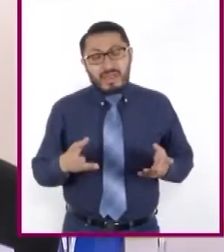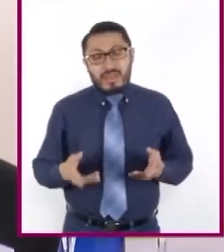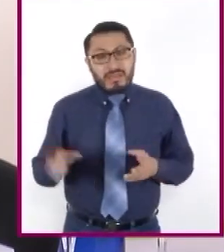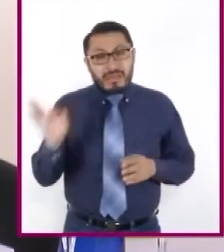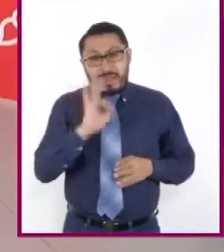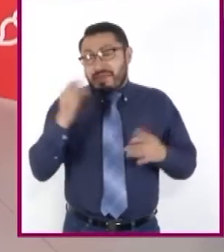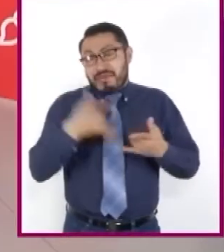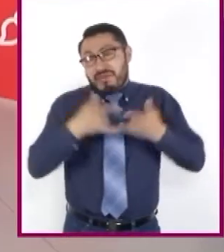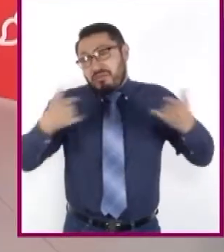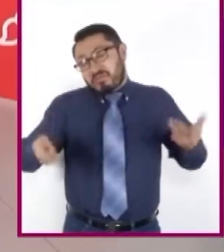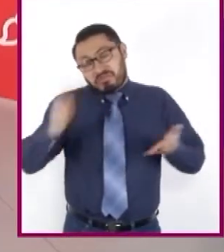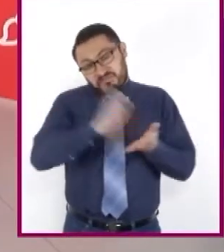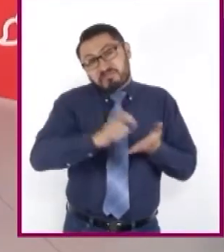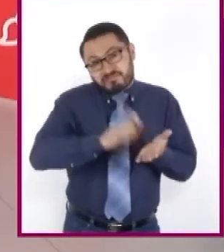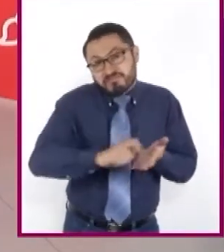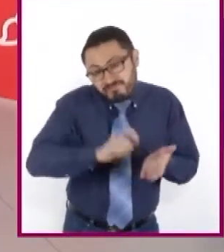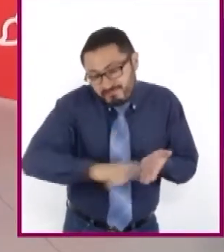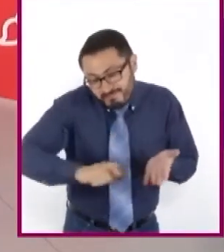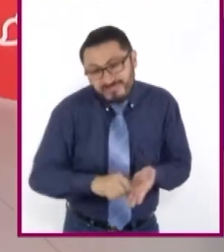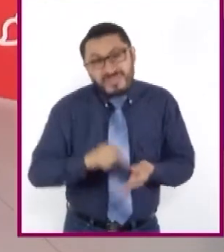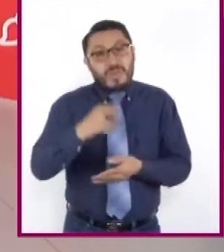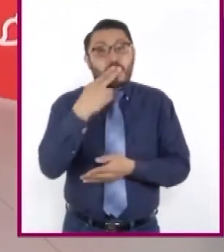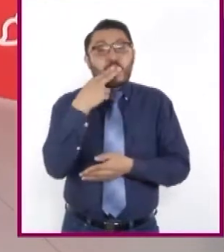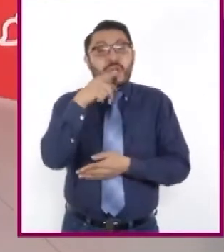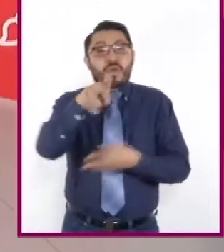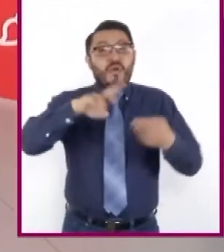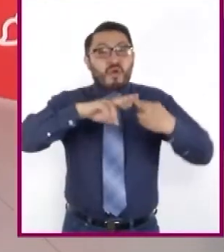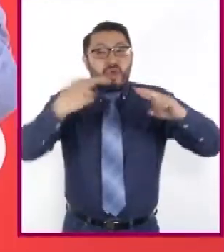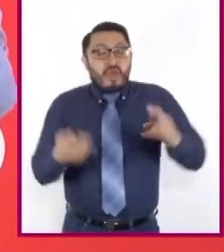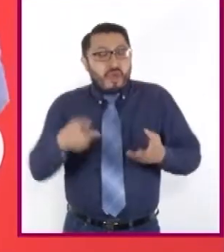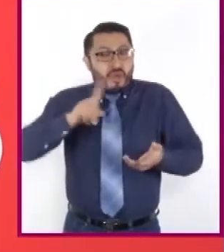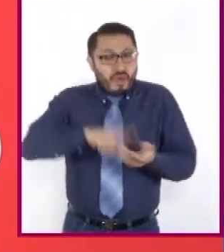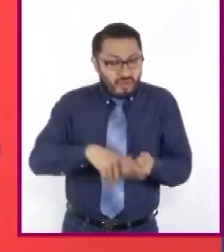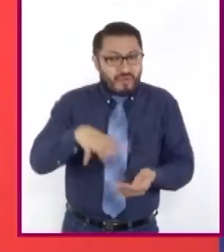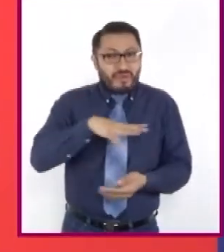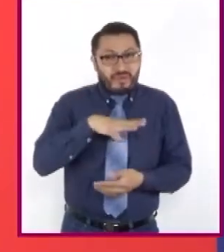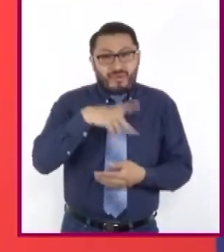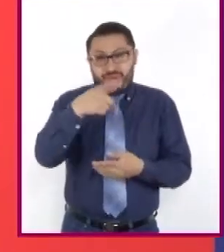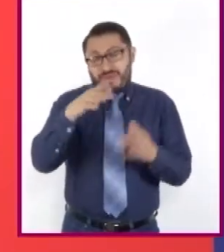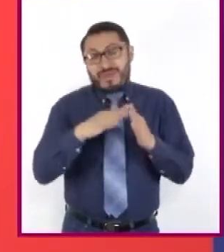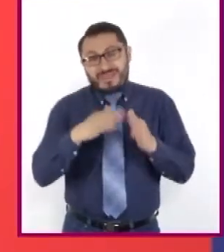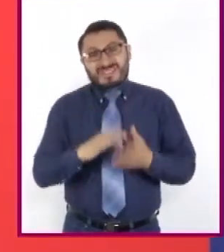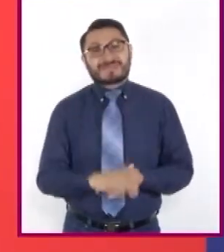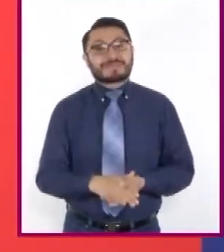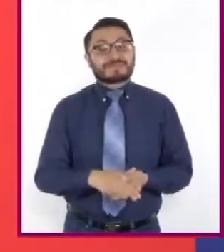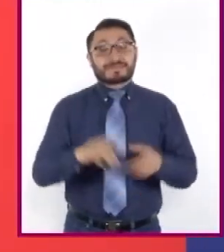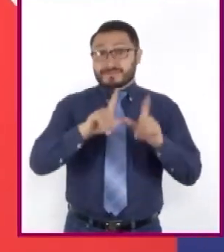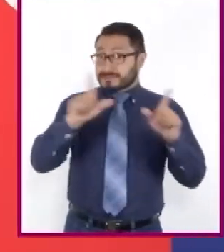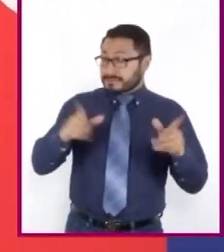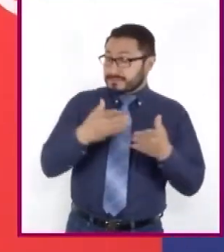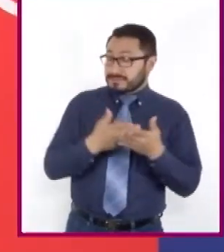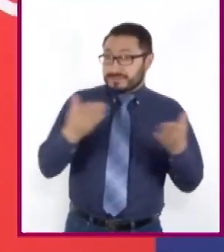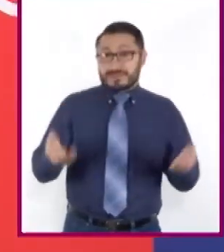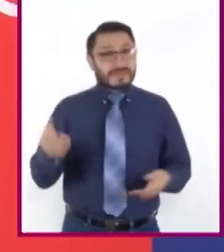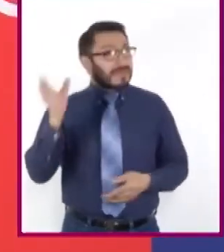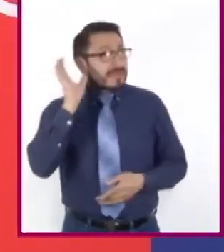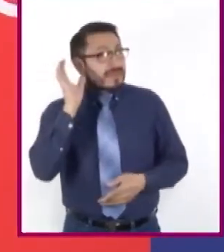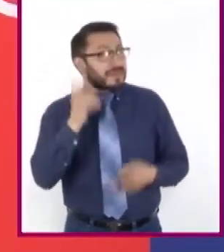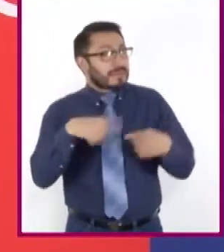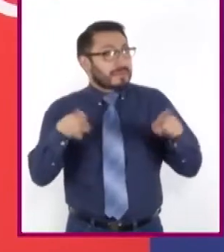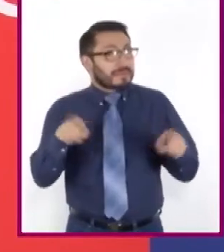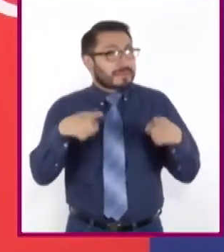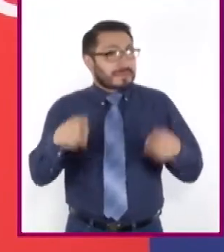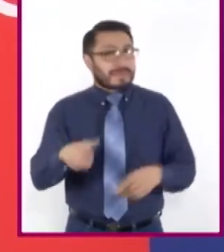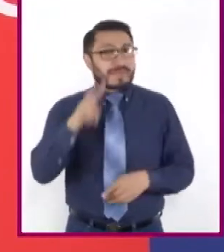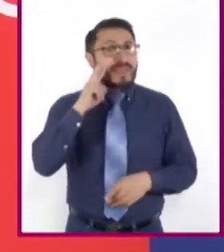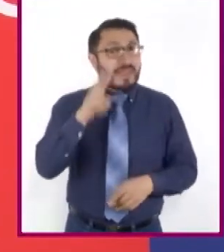una historia. Utilicen los recursos que dispongan en casa. ¿Listos? Escuchemos la siguiente melodía. Pueden hacerlo